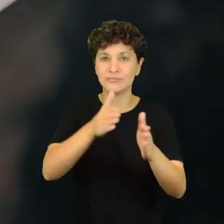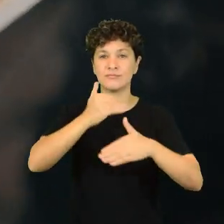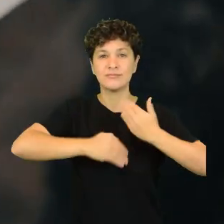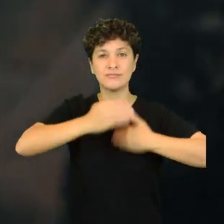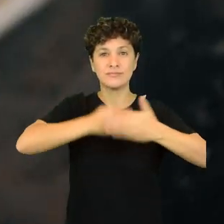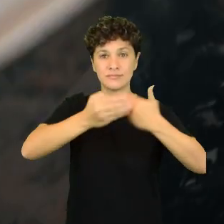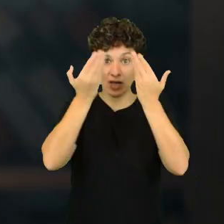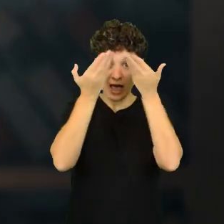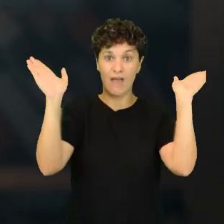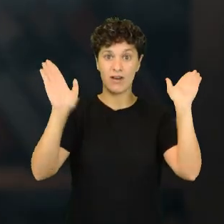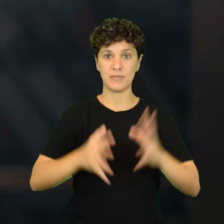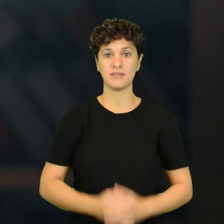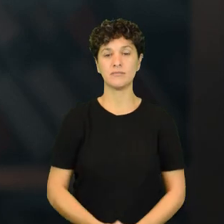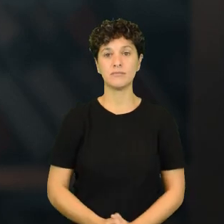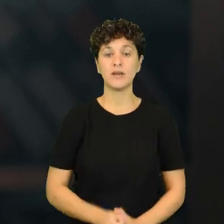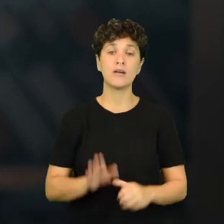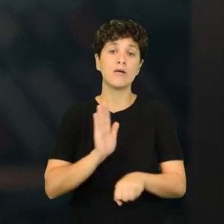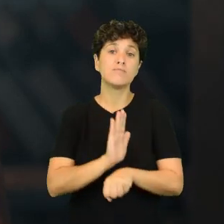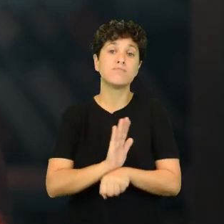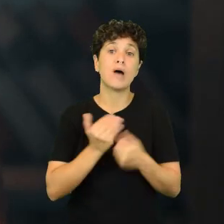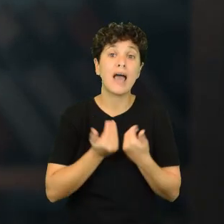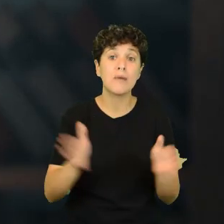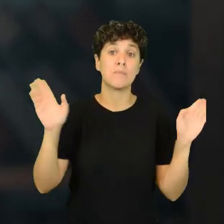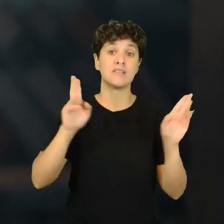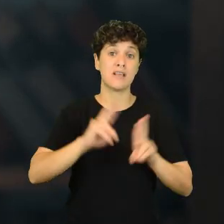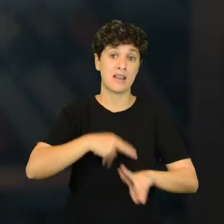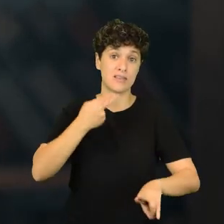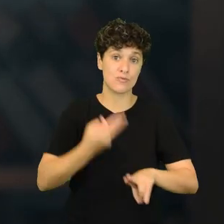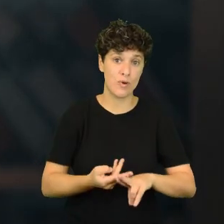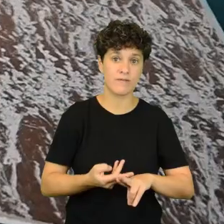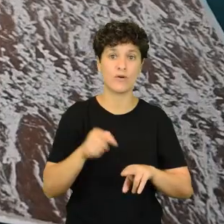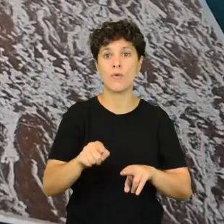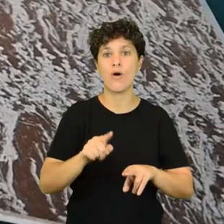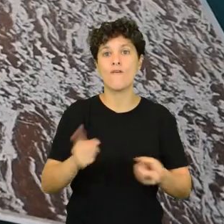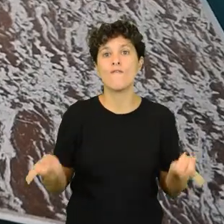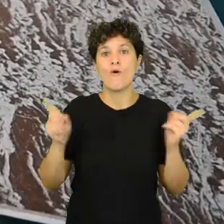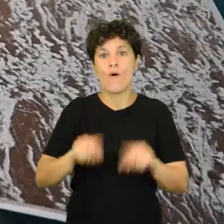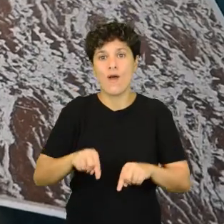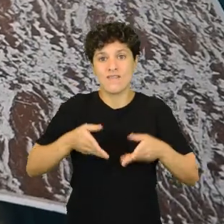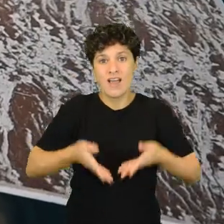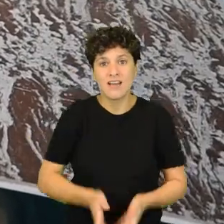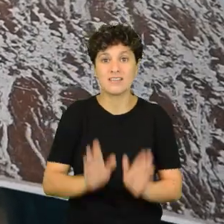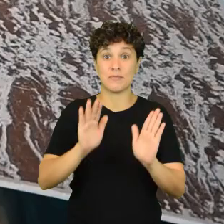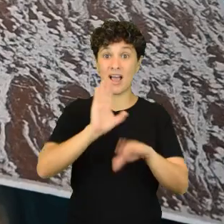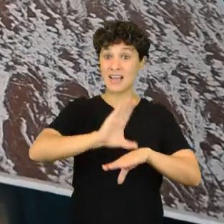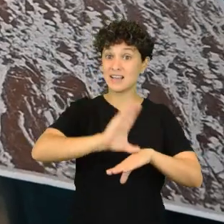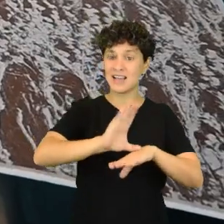si vos querés y te abre la mente. Como empezar de nuevo, o sea, como renacer. El día que tengo clases para mí